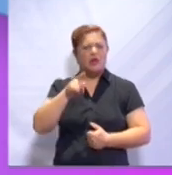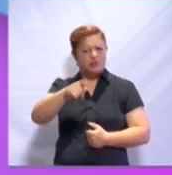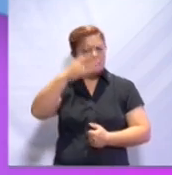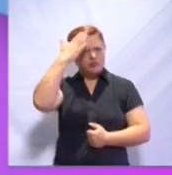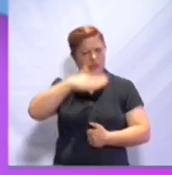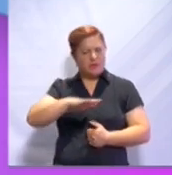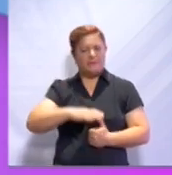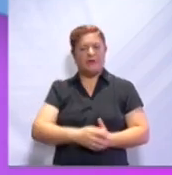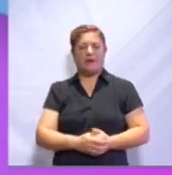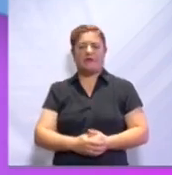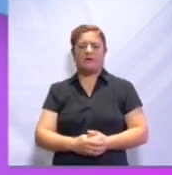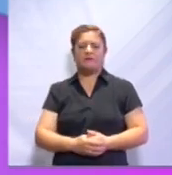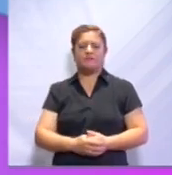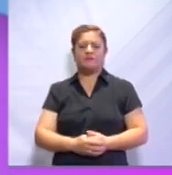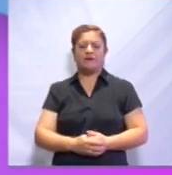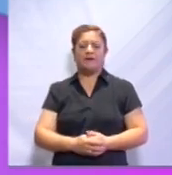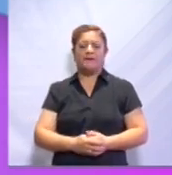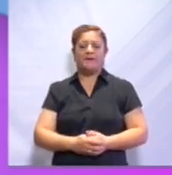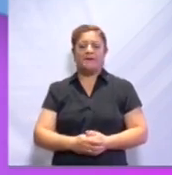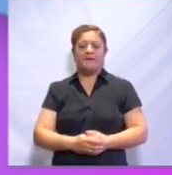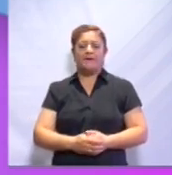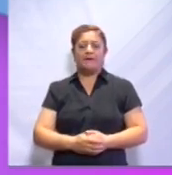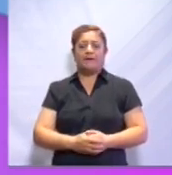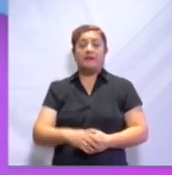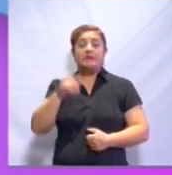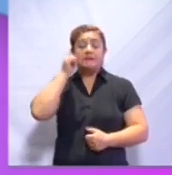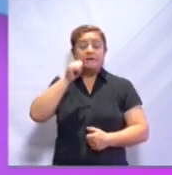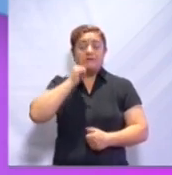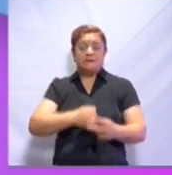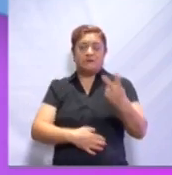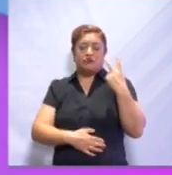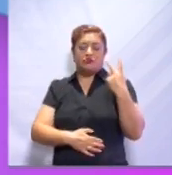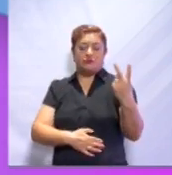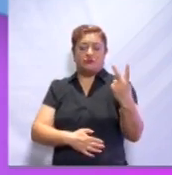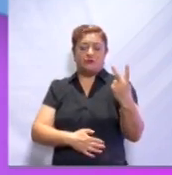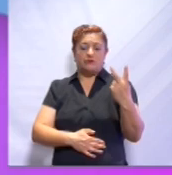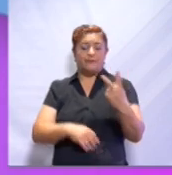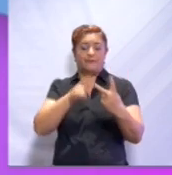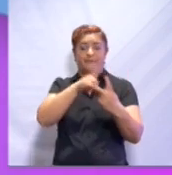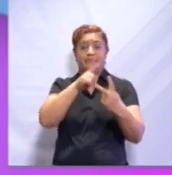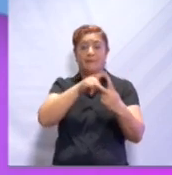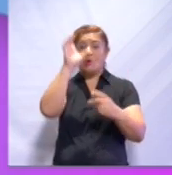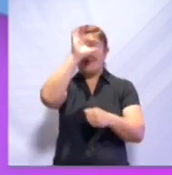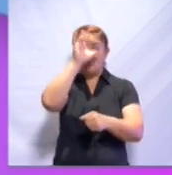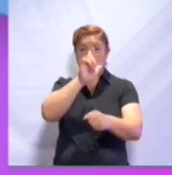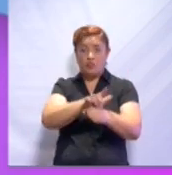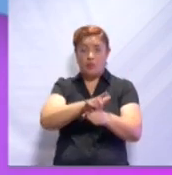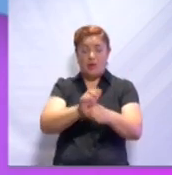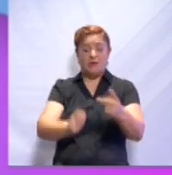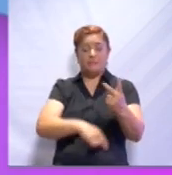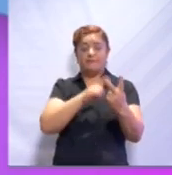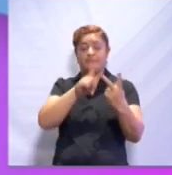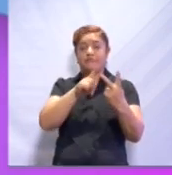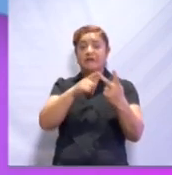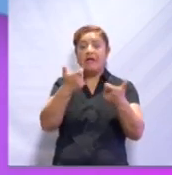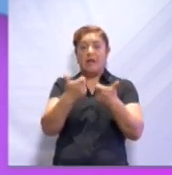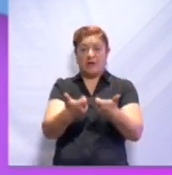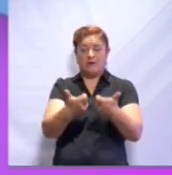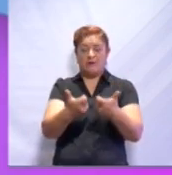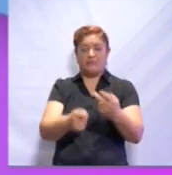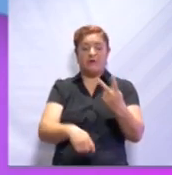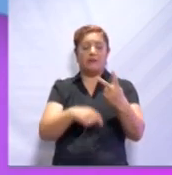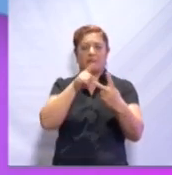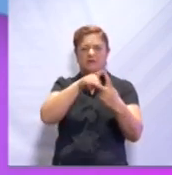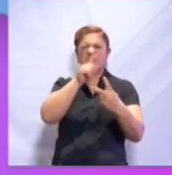principalmente son, siempre son dos? La cultural y la económica. La cultural comprende